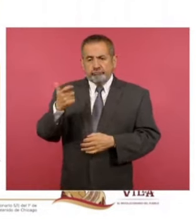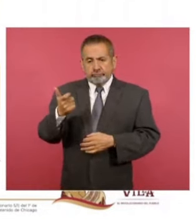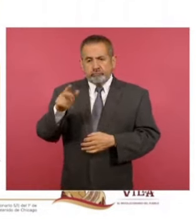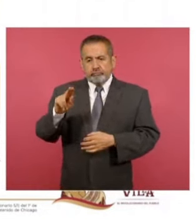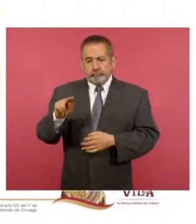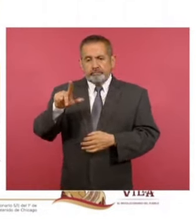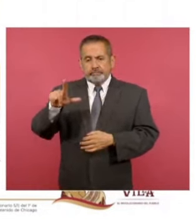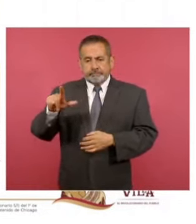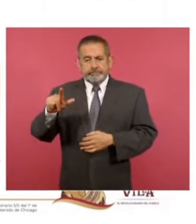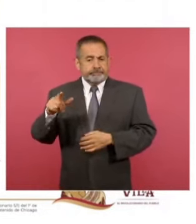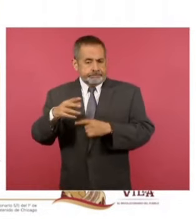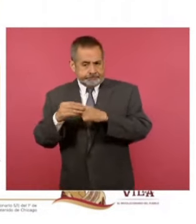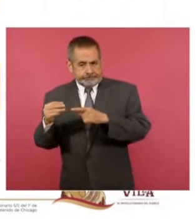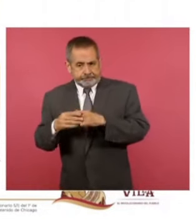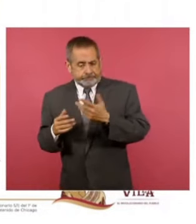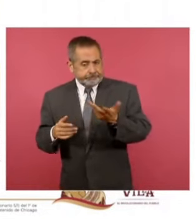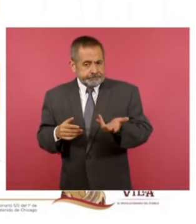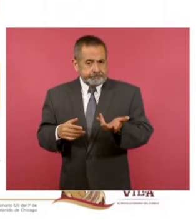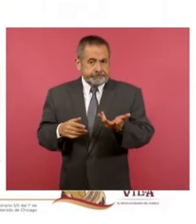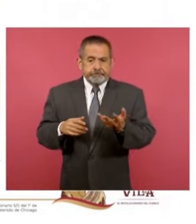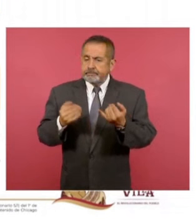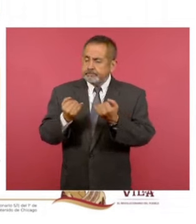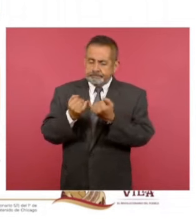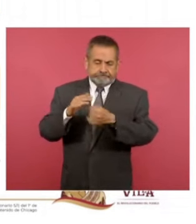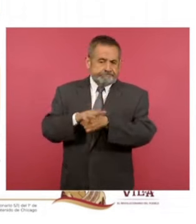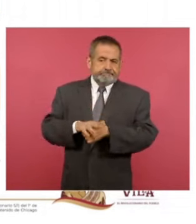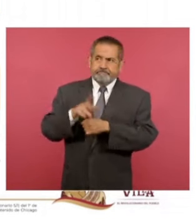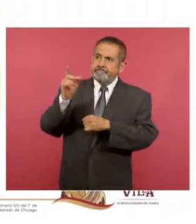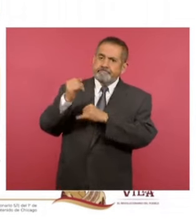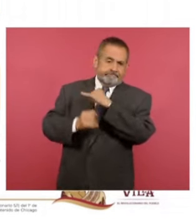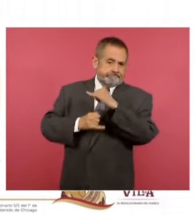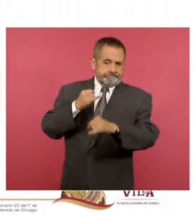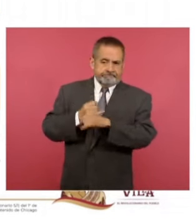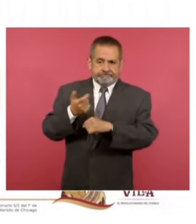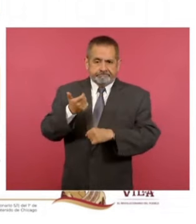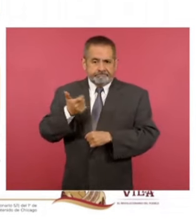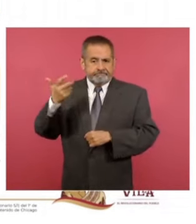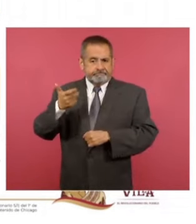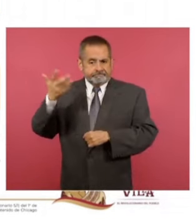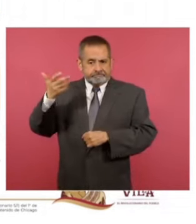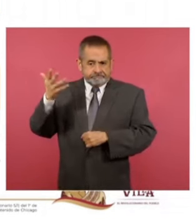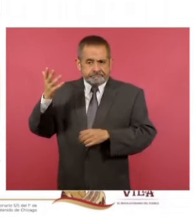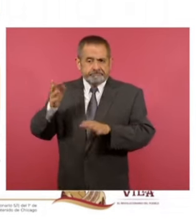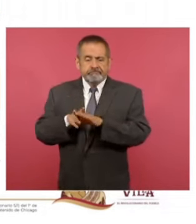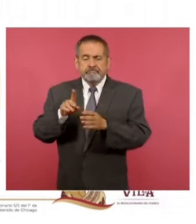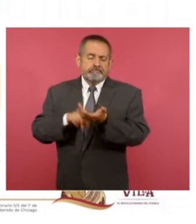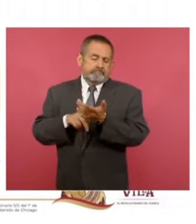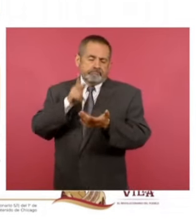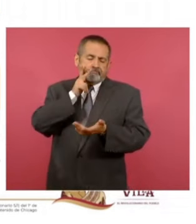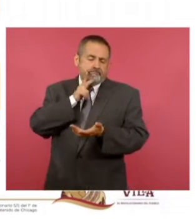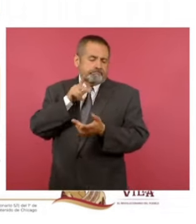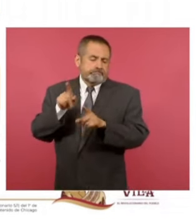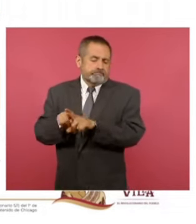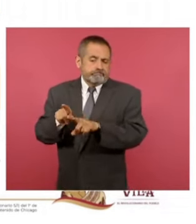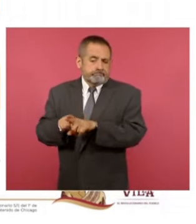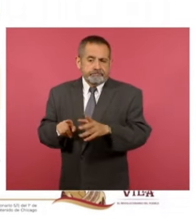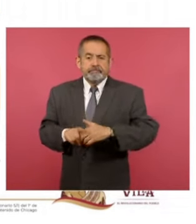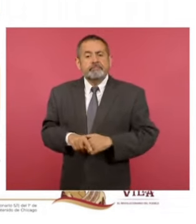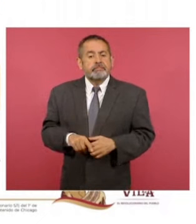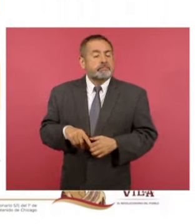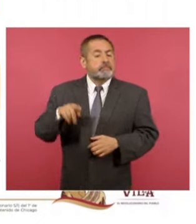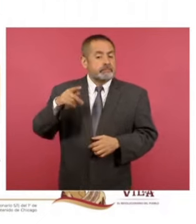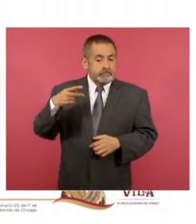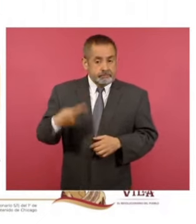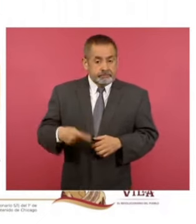centavos. Vemos esa misma presión en el gas, como lo estamos viendo en los derivados del petróleo. Y el